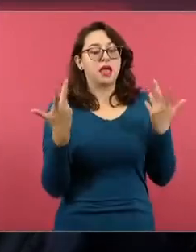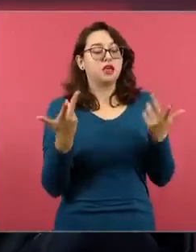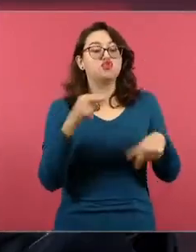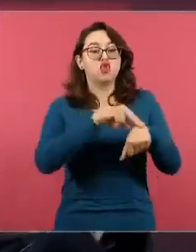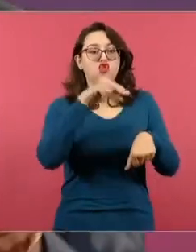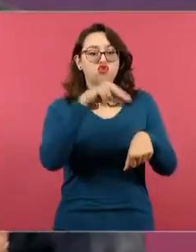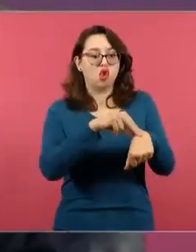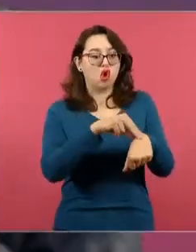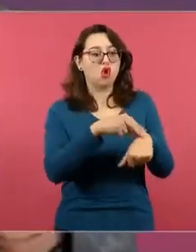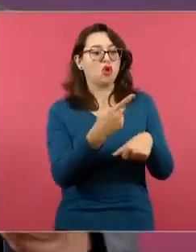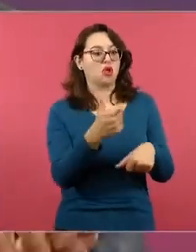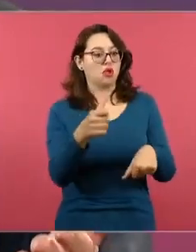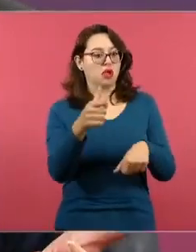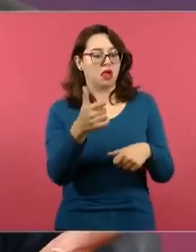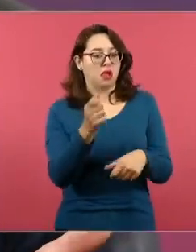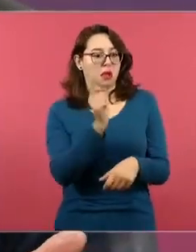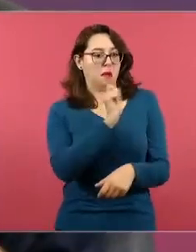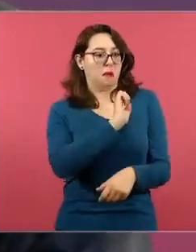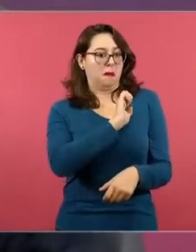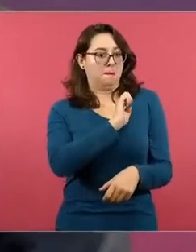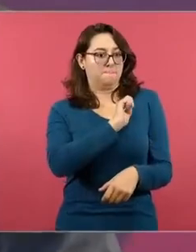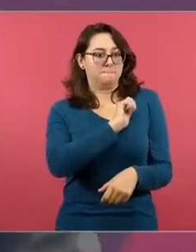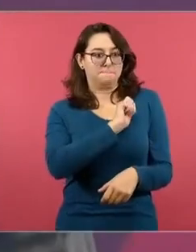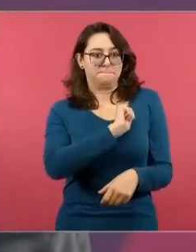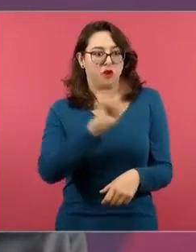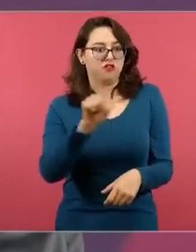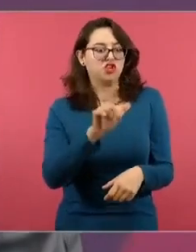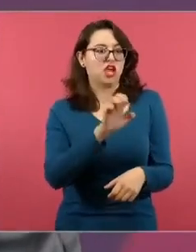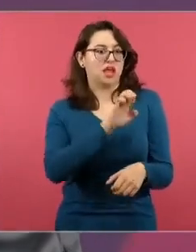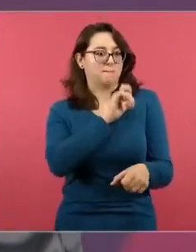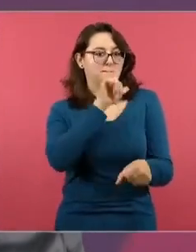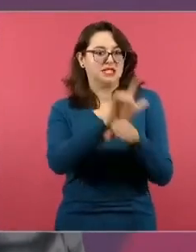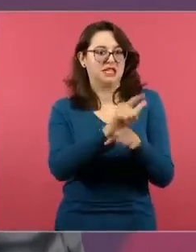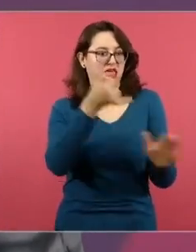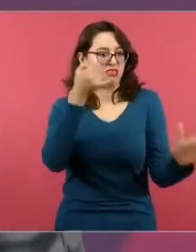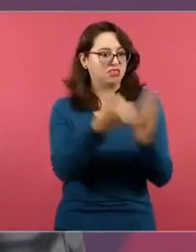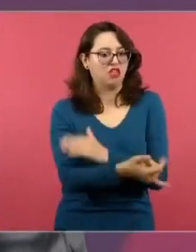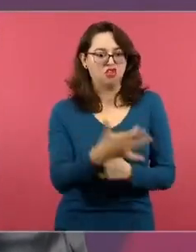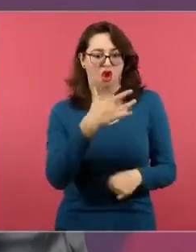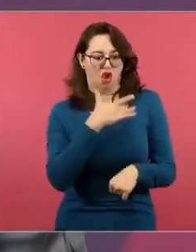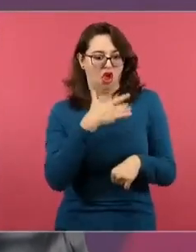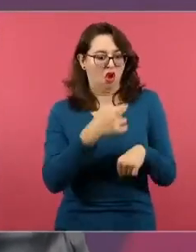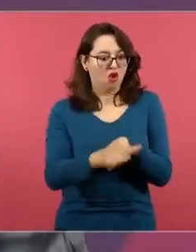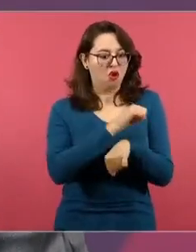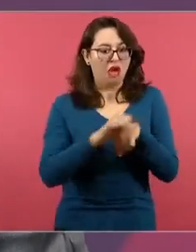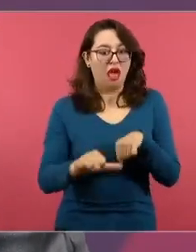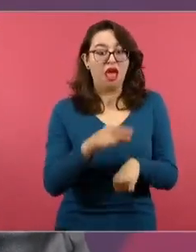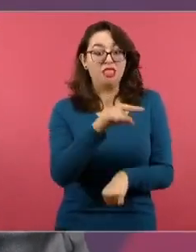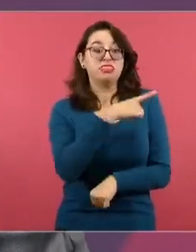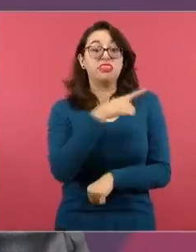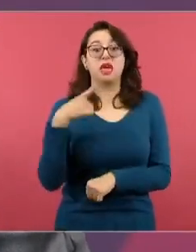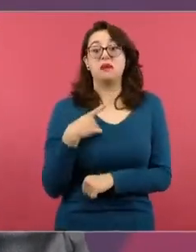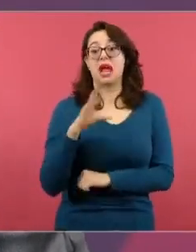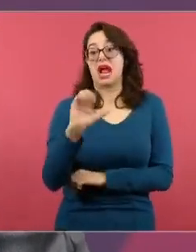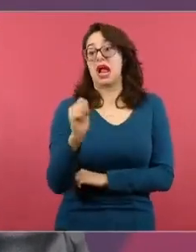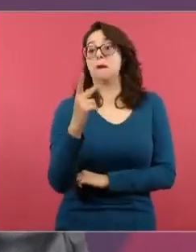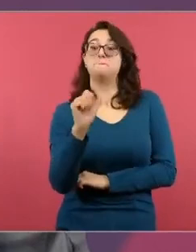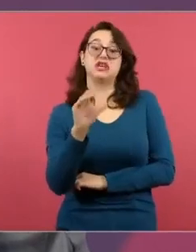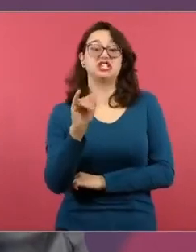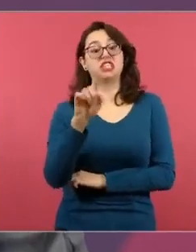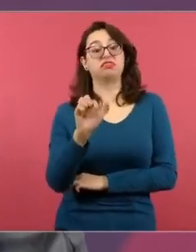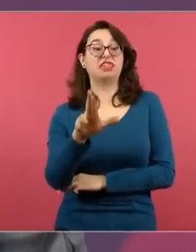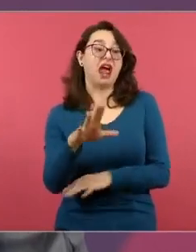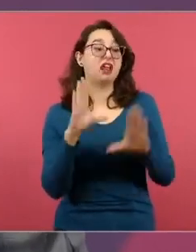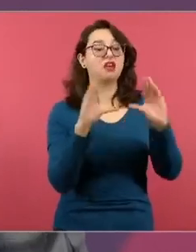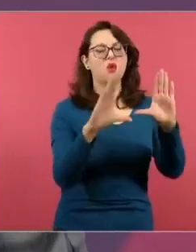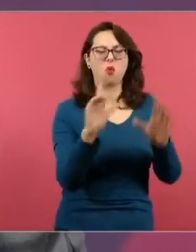los maestros aquí han mostrado las maestras aquí han mostrado que poseemos formación y que de alguna manera